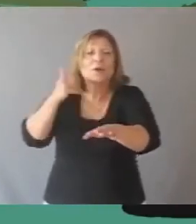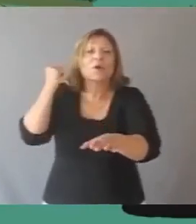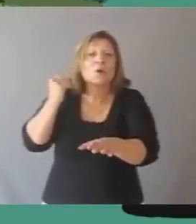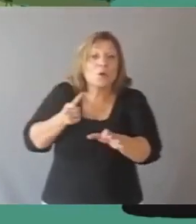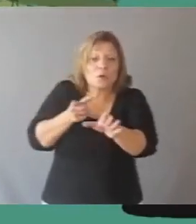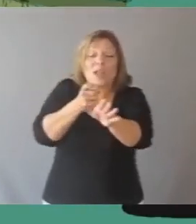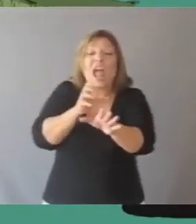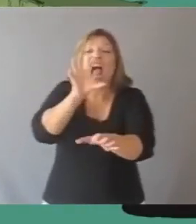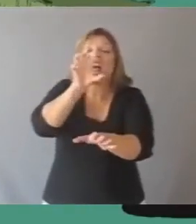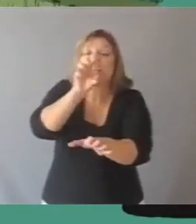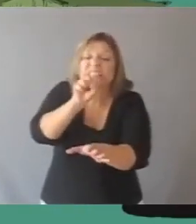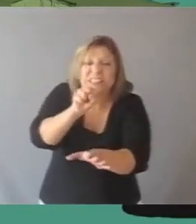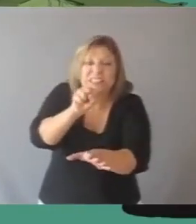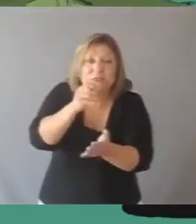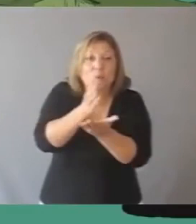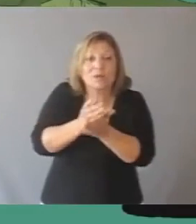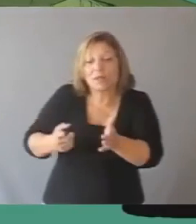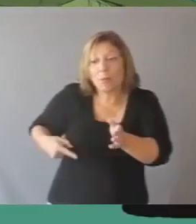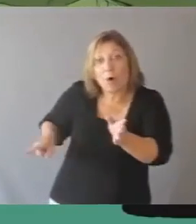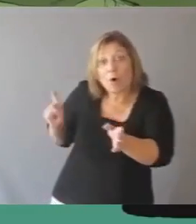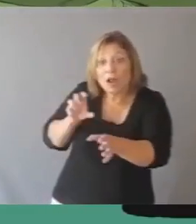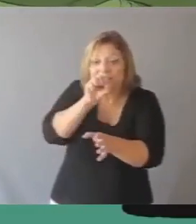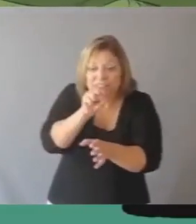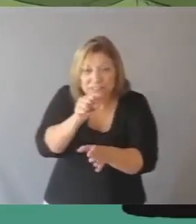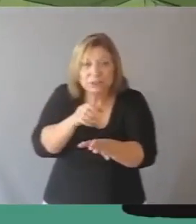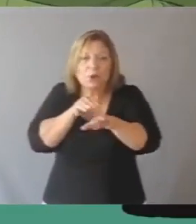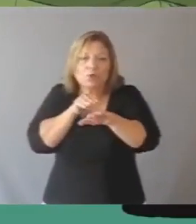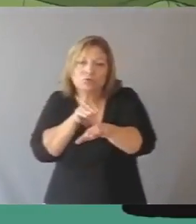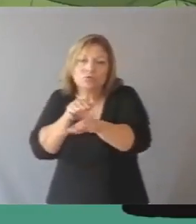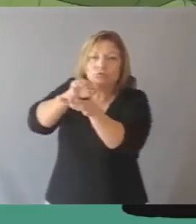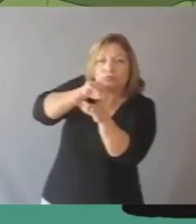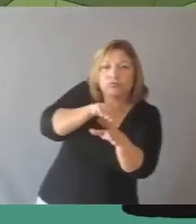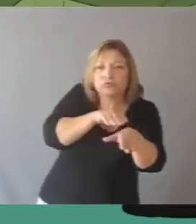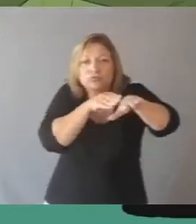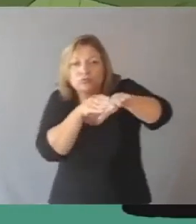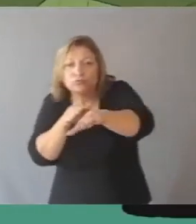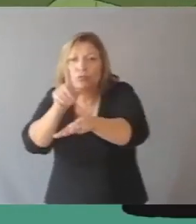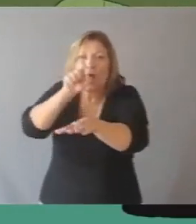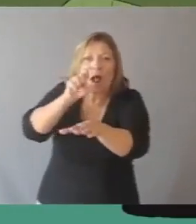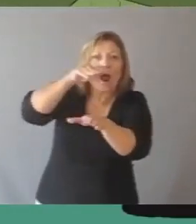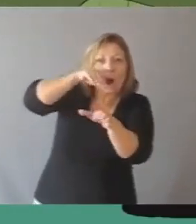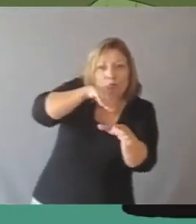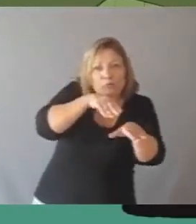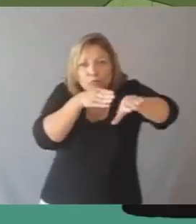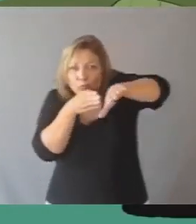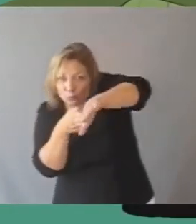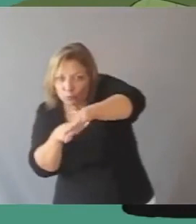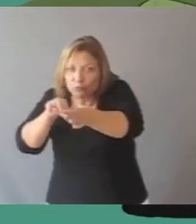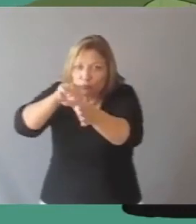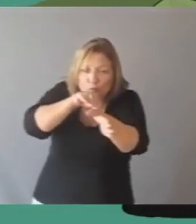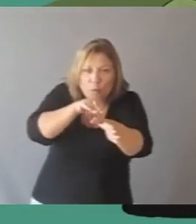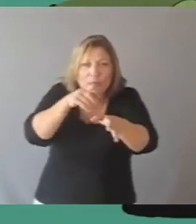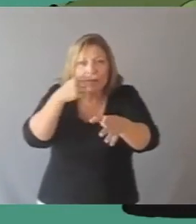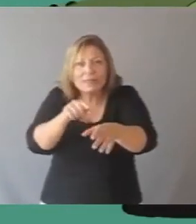el surubí se prendió con los dientes de la cola del último yacaré y así emprendieron la marcha. El surubí sostenía el torpedo y